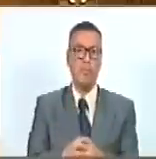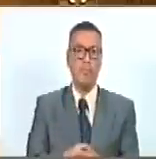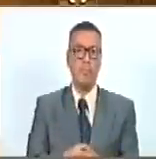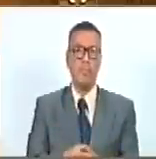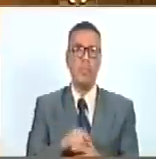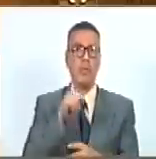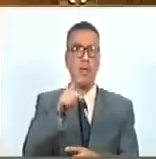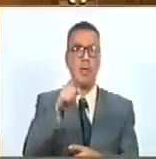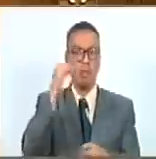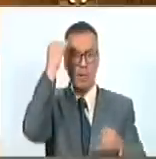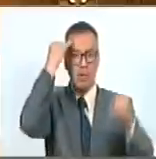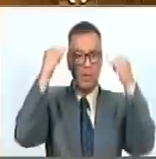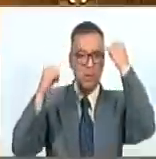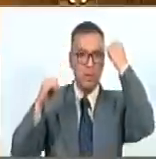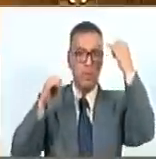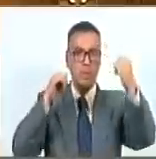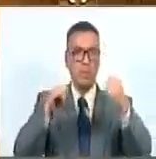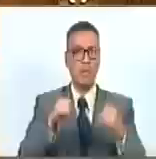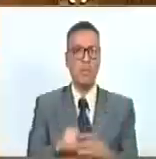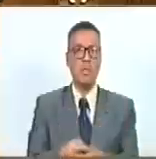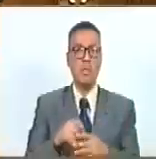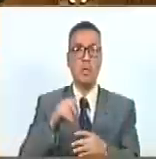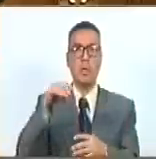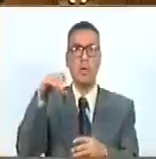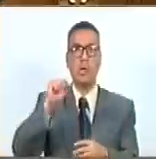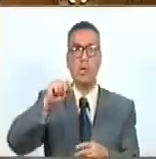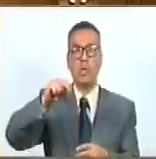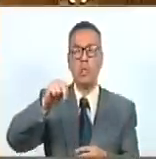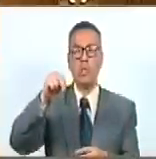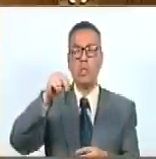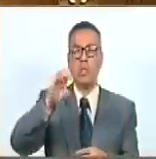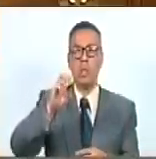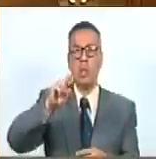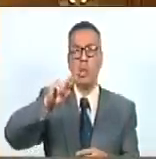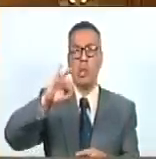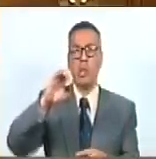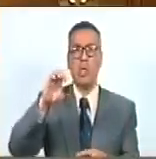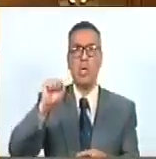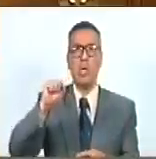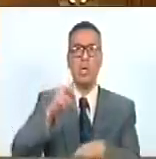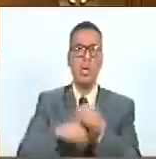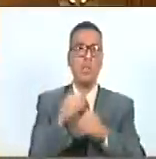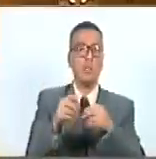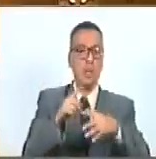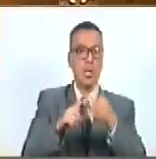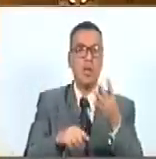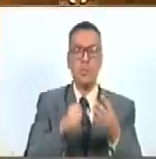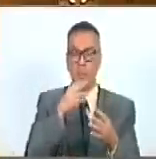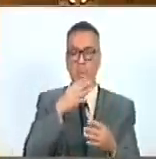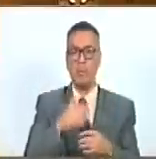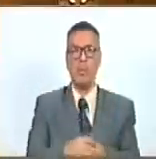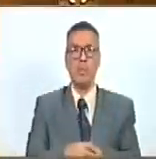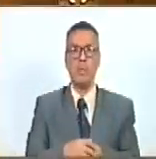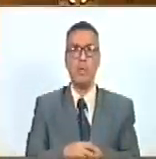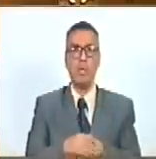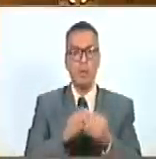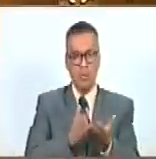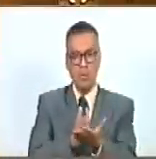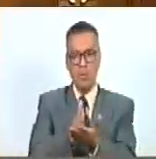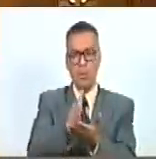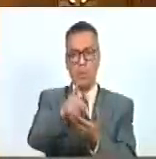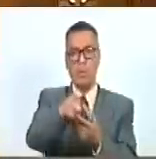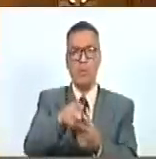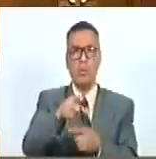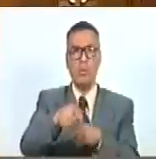Esa inteligencia de Antonio Jesús de Sucre y el afán de hacer las cosas más bien por donde pasaba